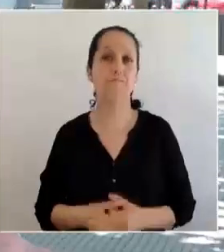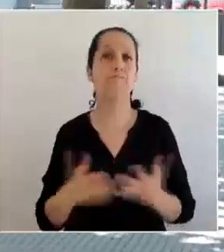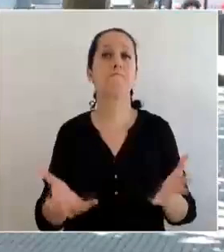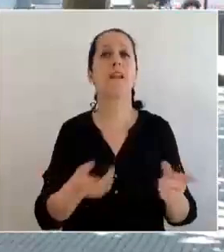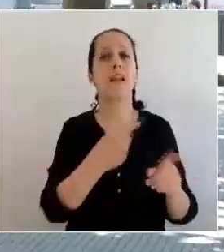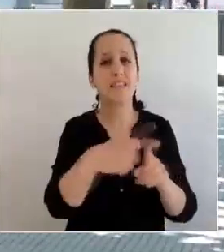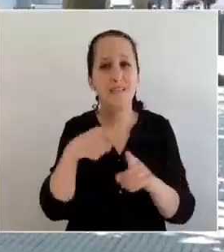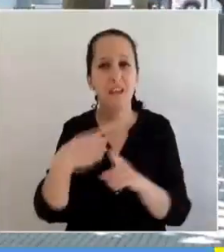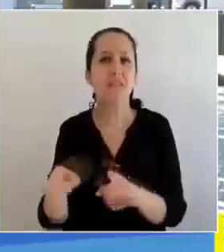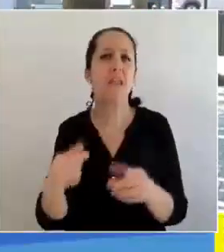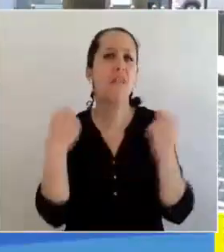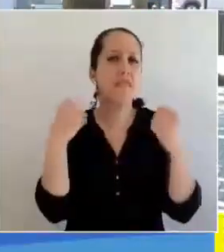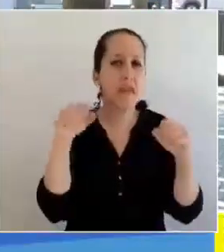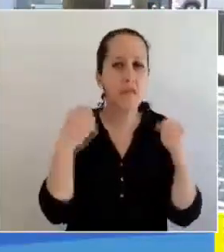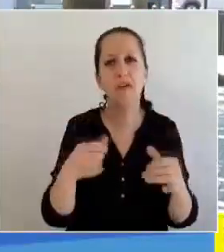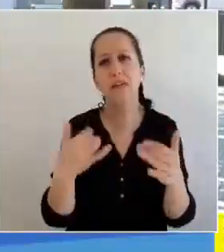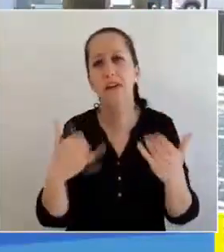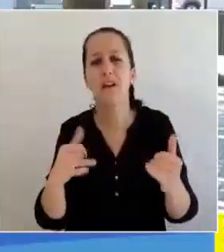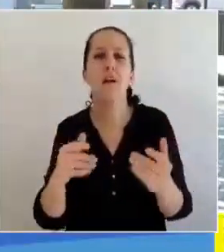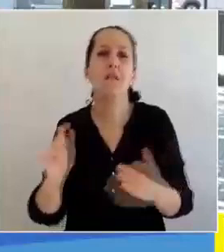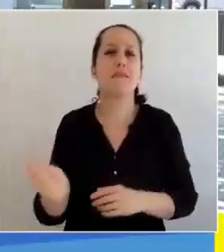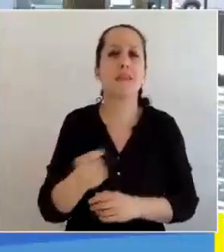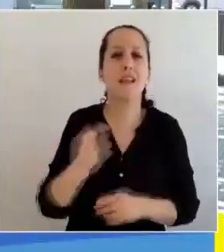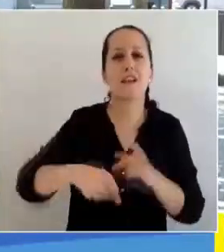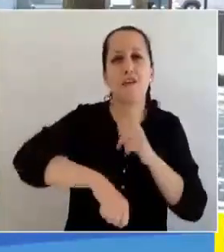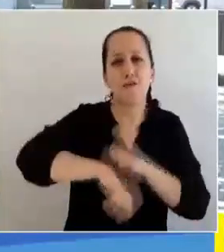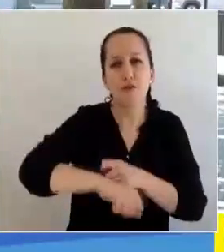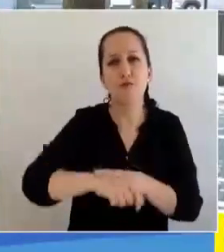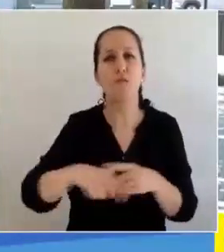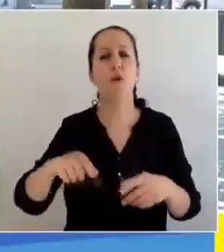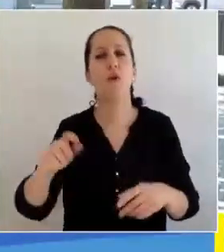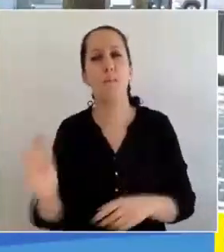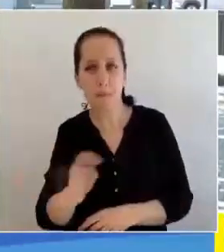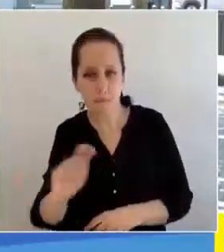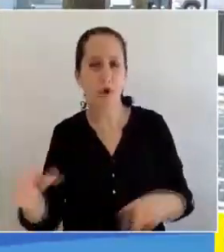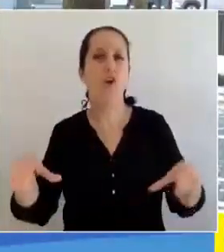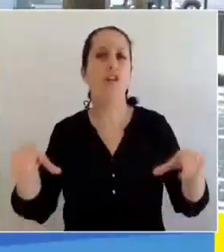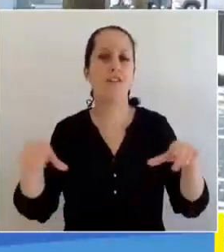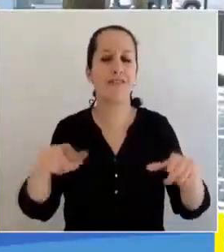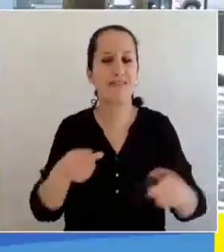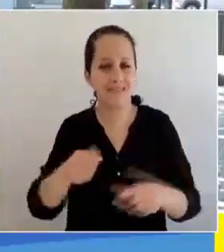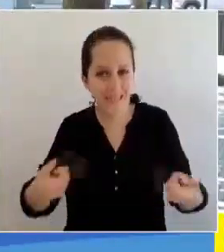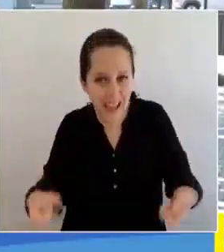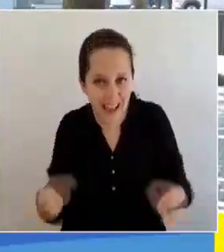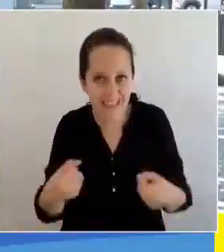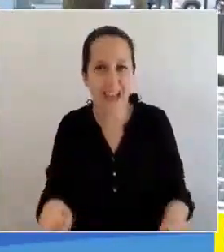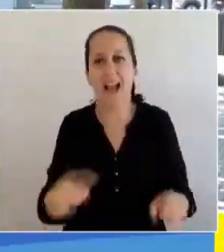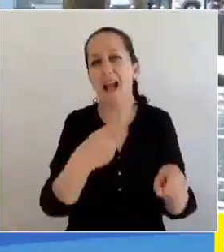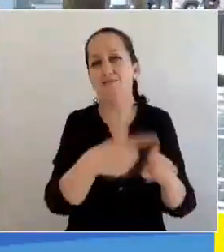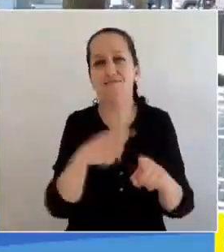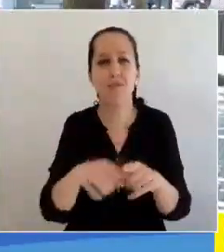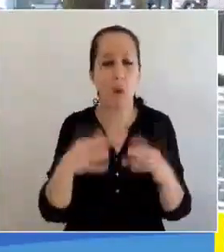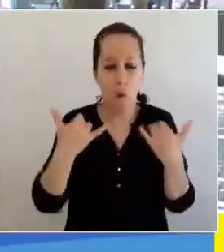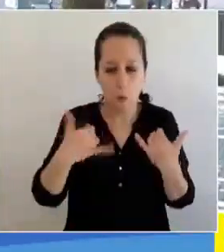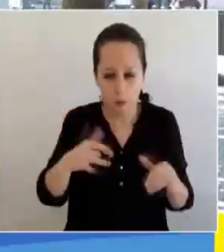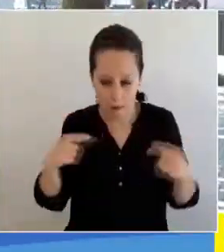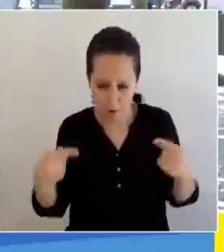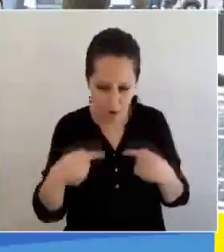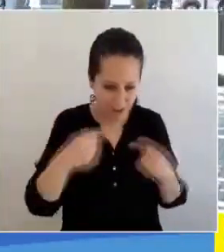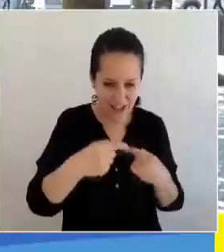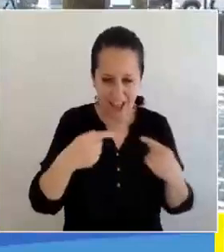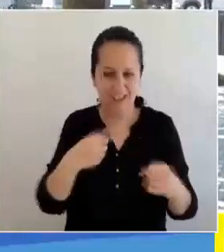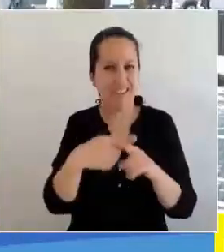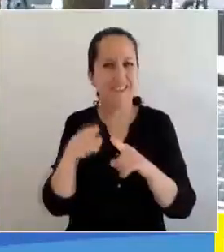Distintas disciplinas deportivas como tenis, fútbol, ping pong, taca, taca y otras actividades de coordinación fueron parte de las